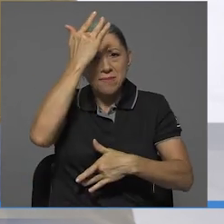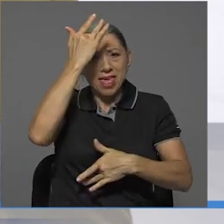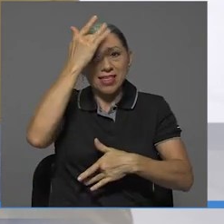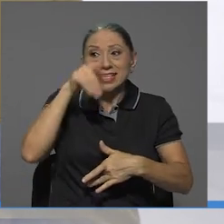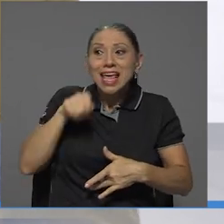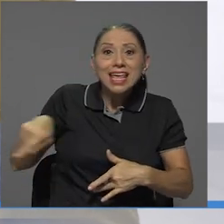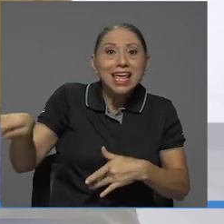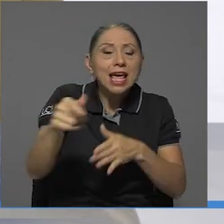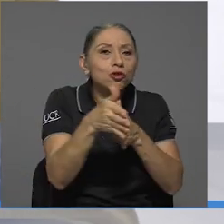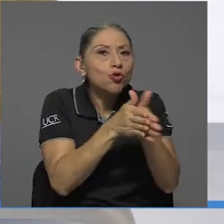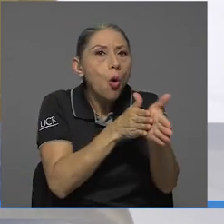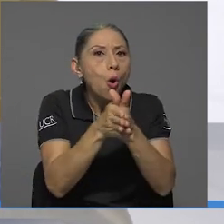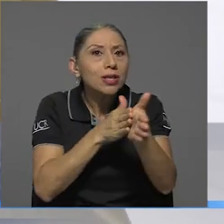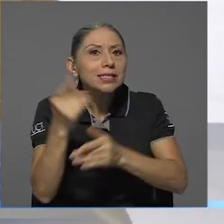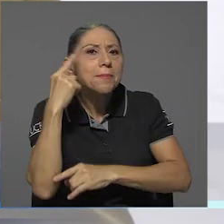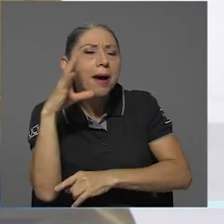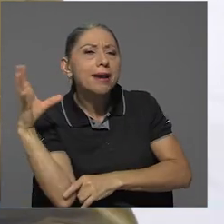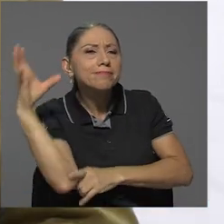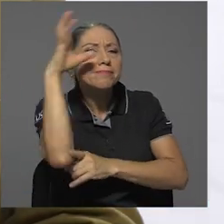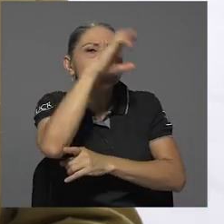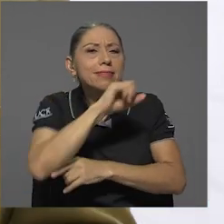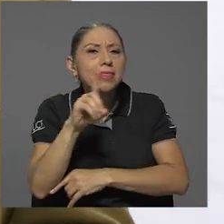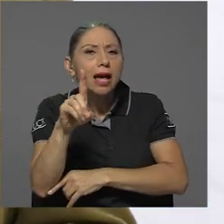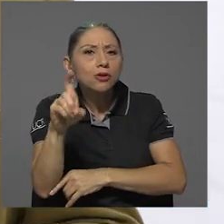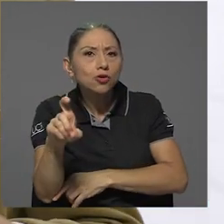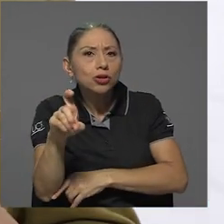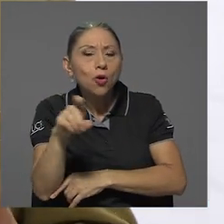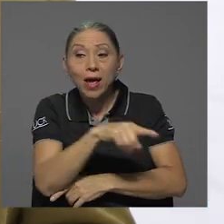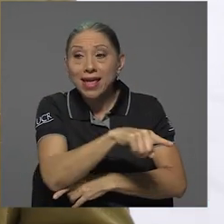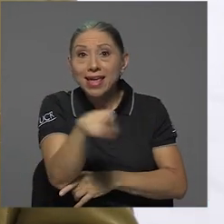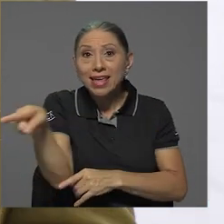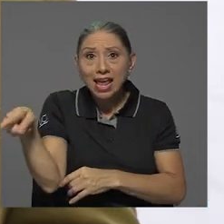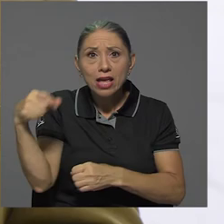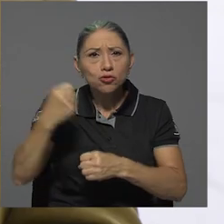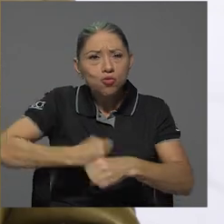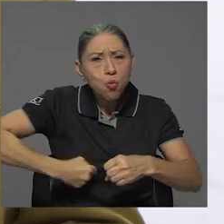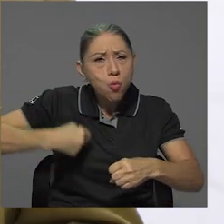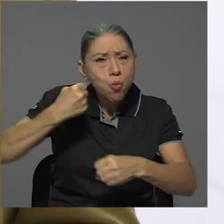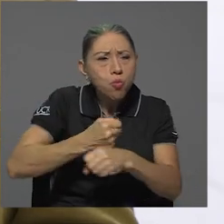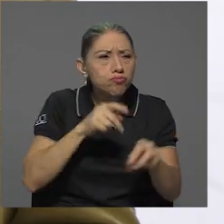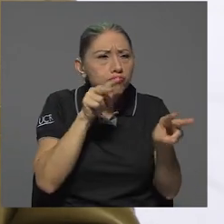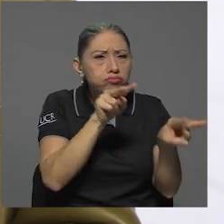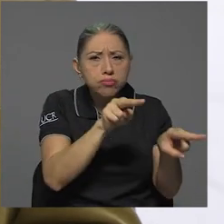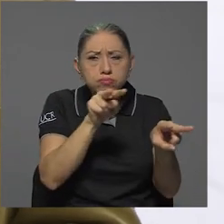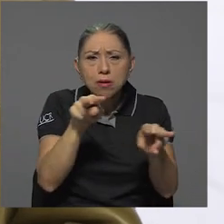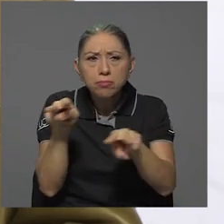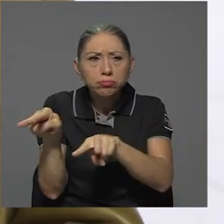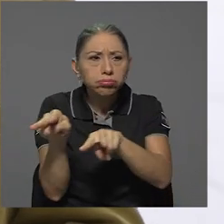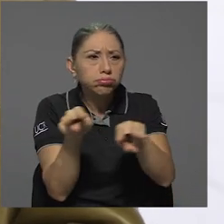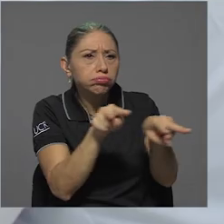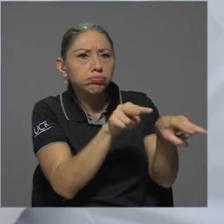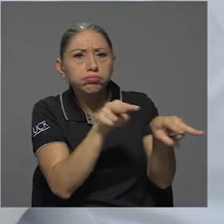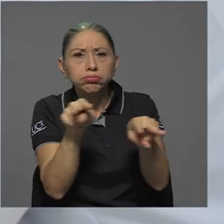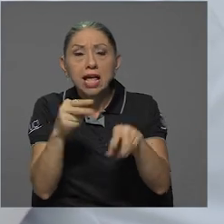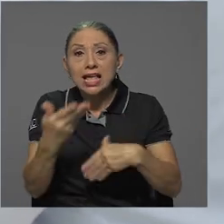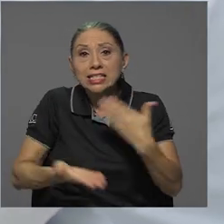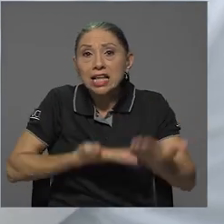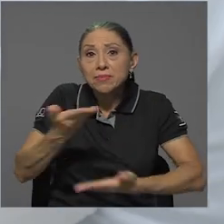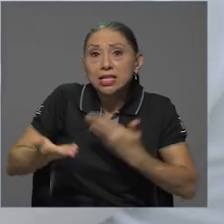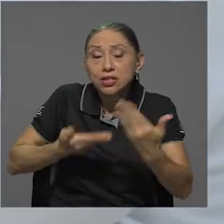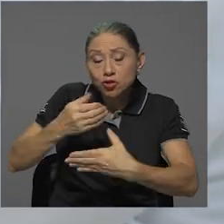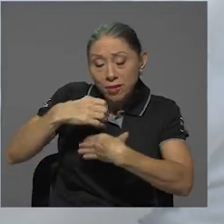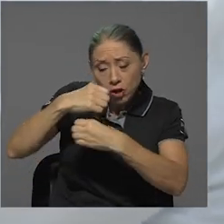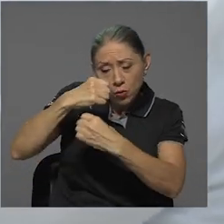optimicen los métodos de diagnóstico y que, por supuesto, aporten mucho en la supervisión, en la vigilancia de los